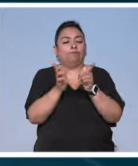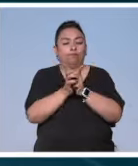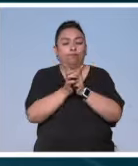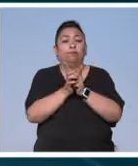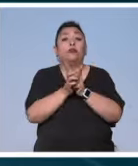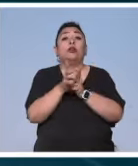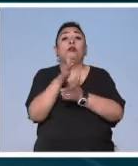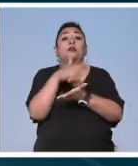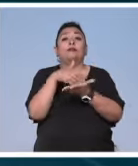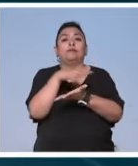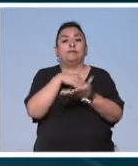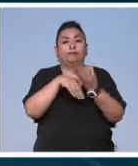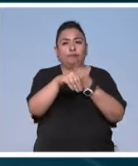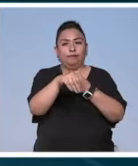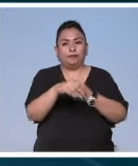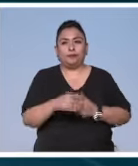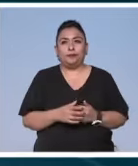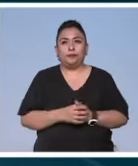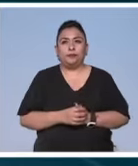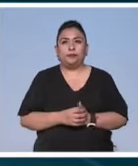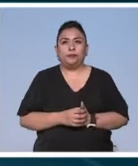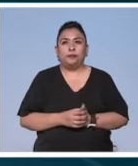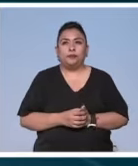nos leemos en otros